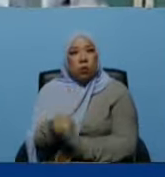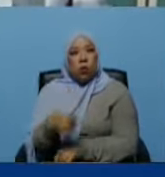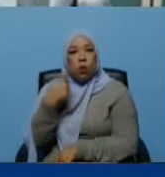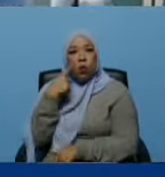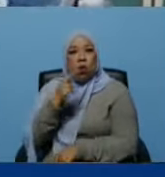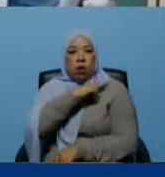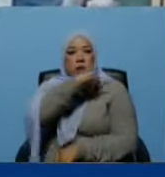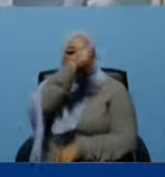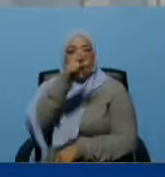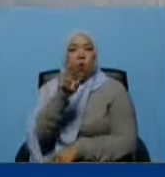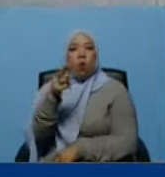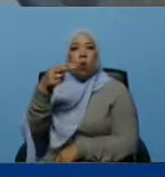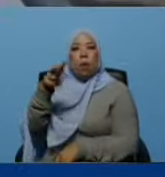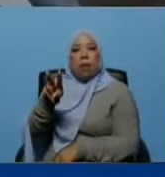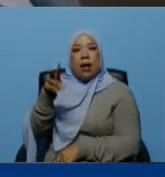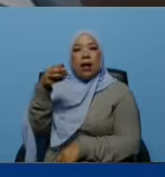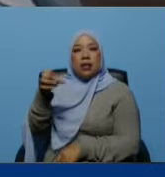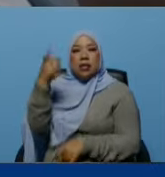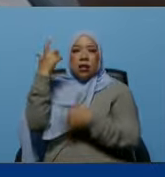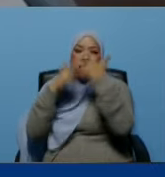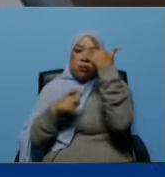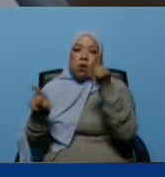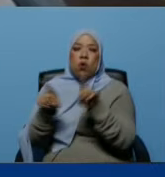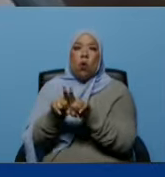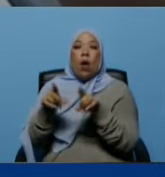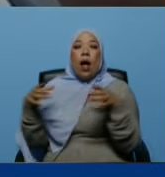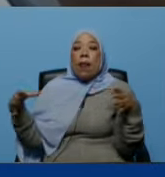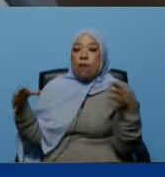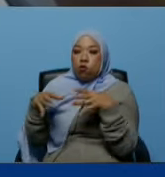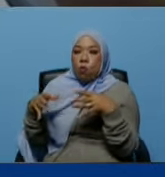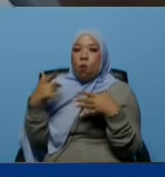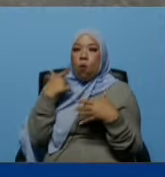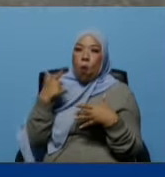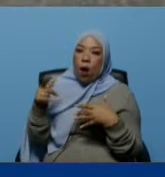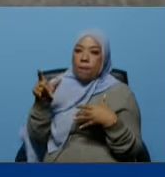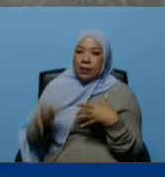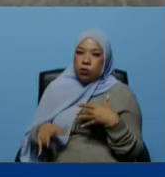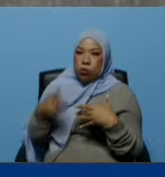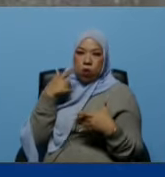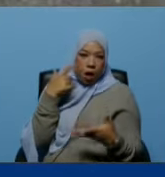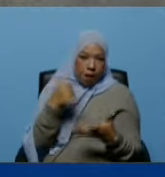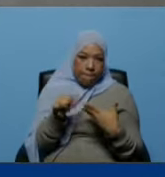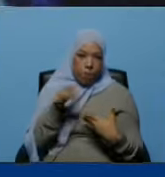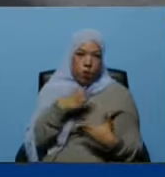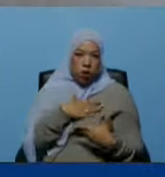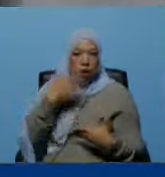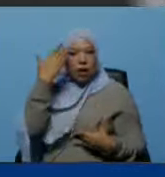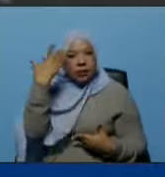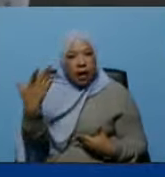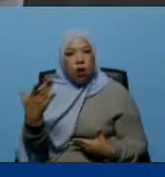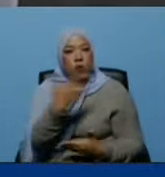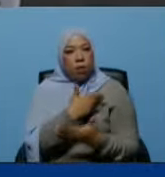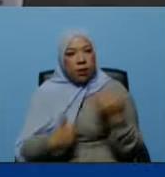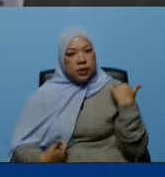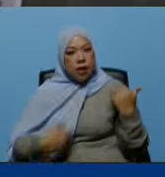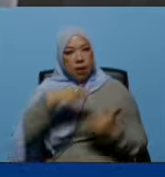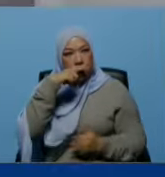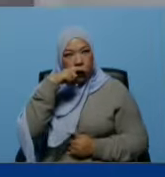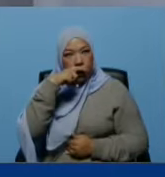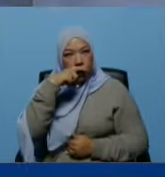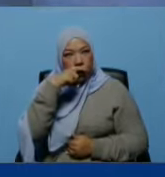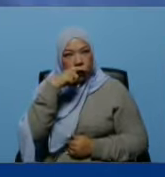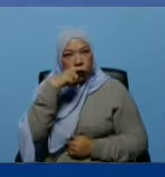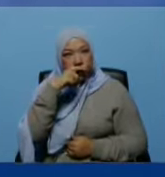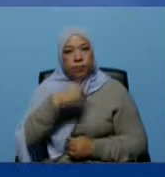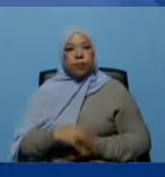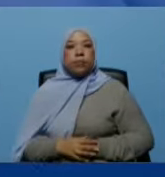jefa de la VCH comandante Hugo Chávez Edegna Moreno saludos presidente bueno aquí estamos